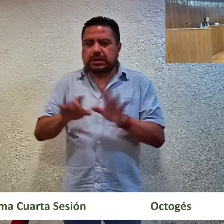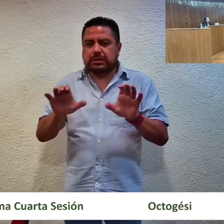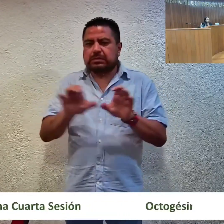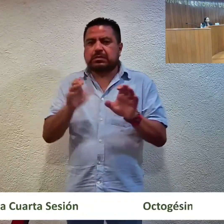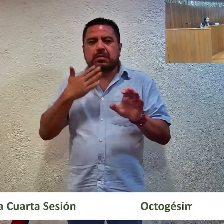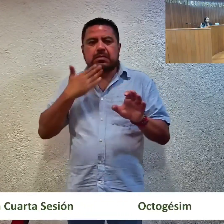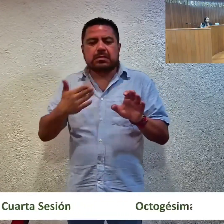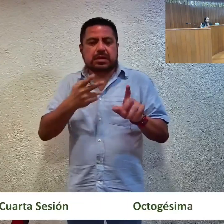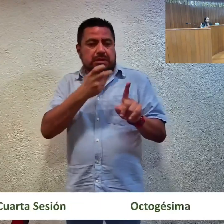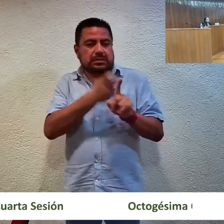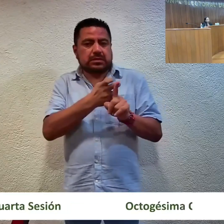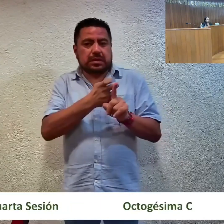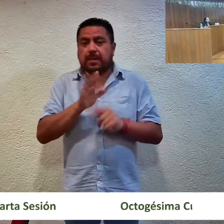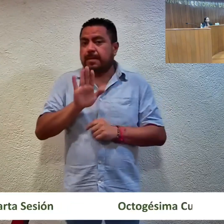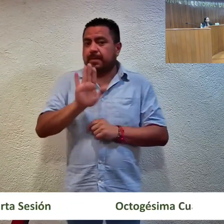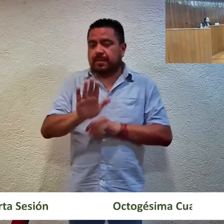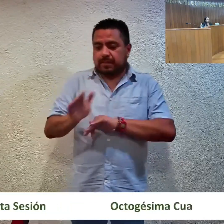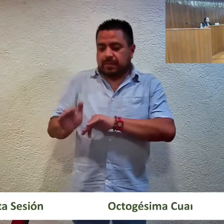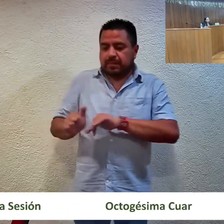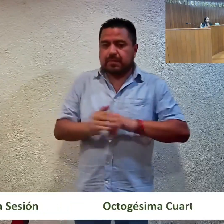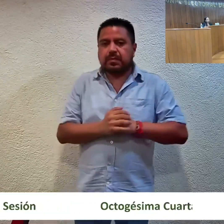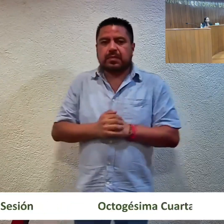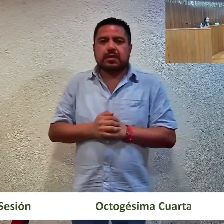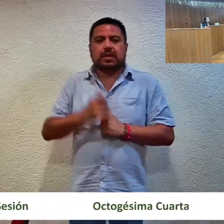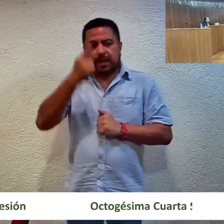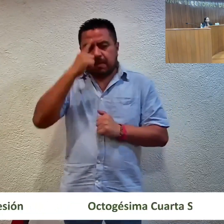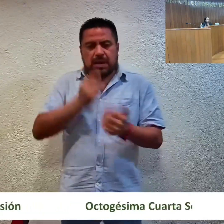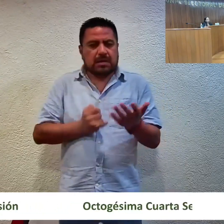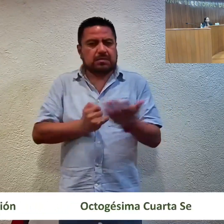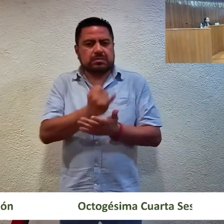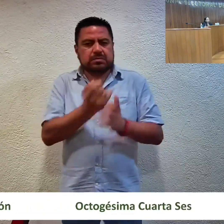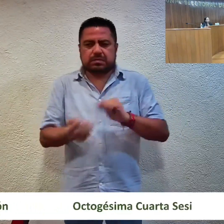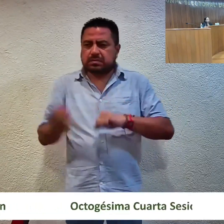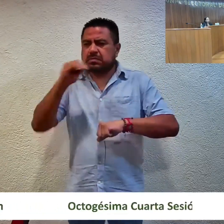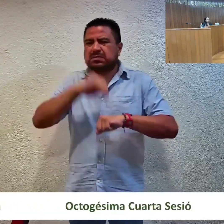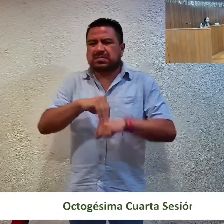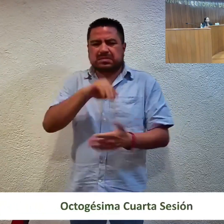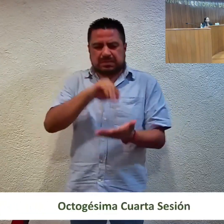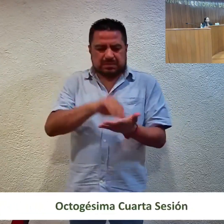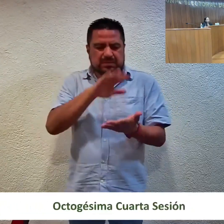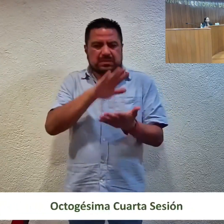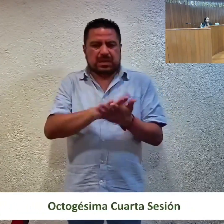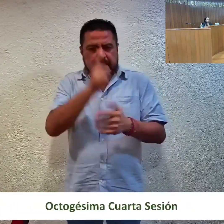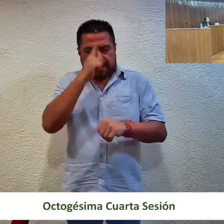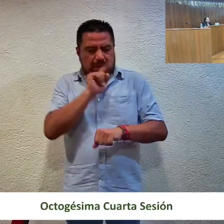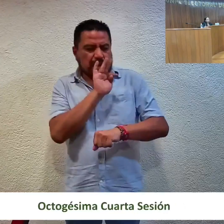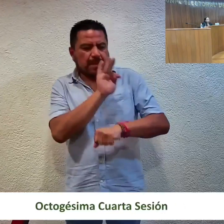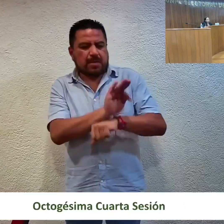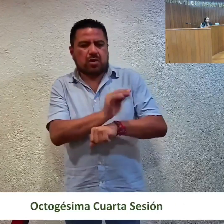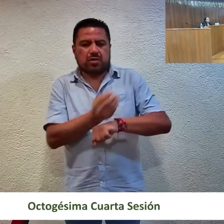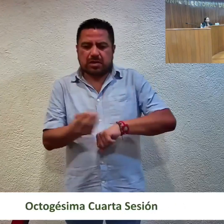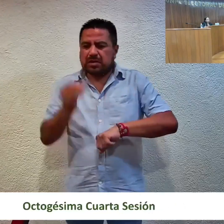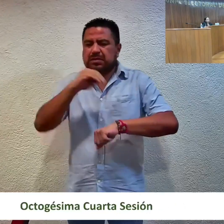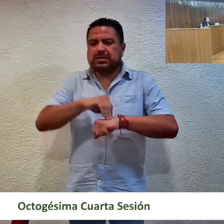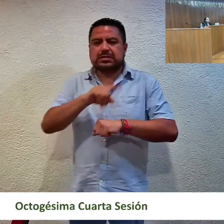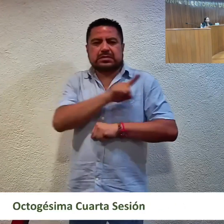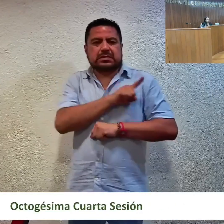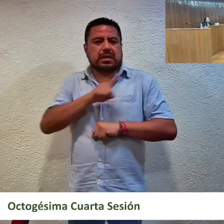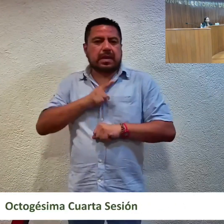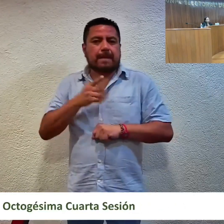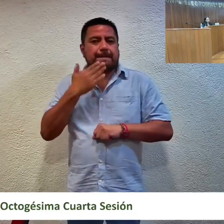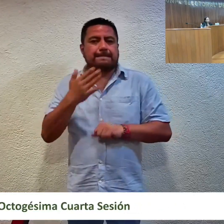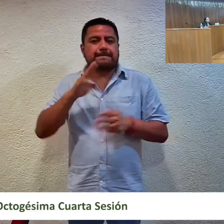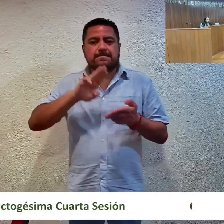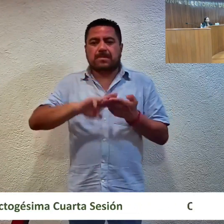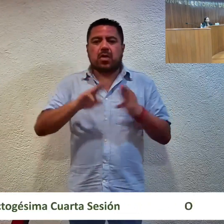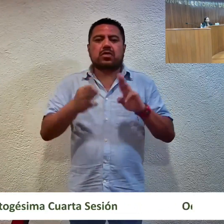existencia. En efecto, para estar en condiciones de determinar que la medida cautelar o de protección impuesta se encuentra debidamente motivada,